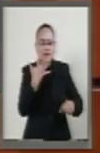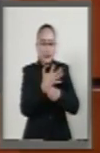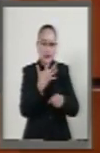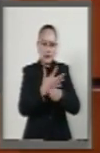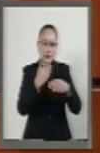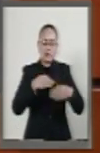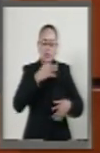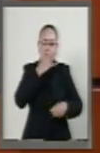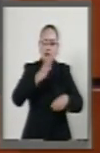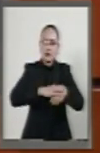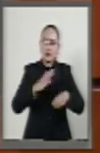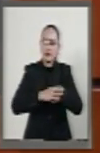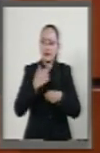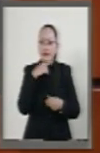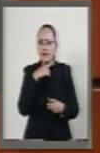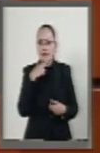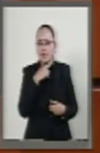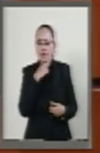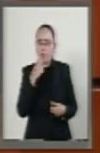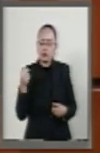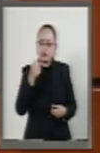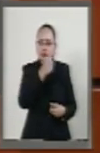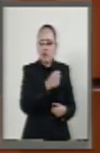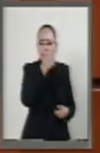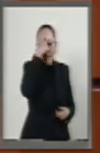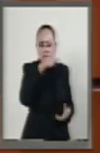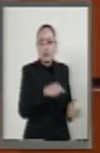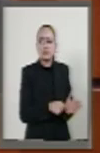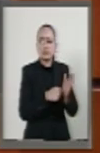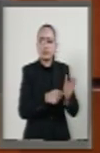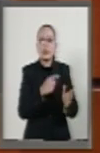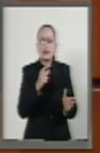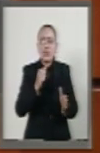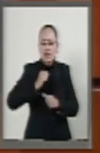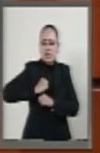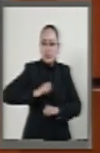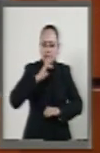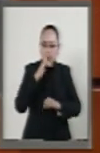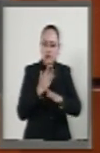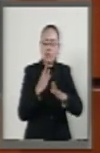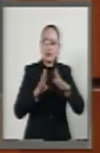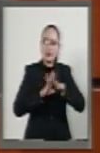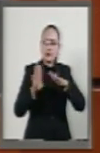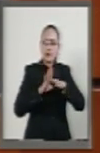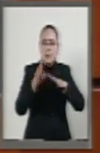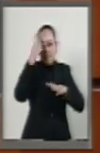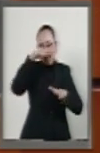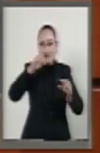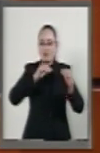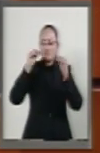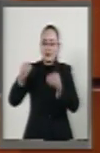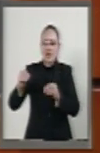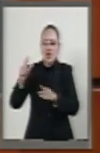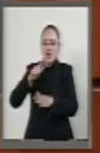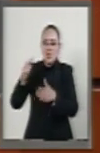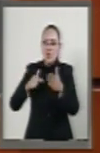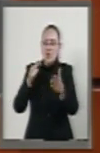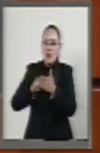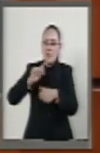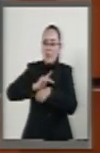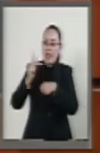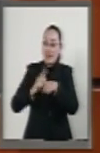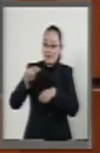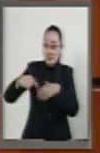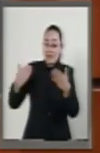la notificación inmediata de su presentación por parte de la autoridad migratoria al consulado del país, del cual se manifiesta